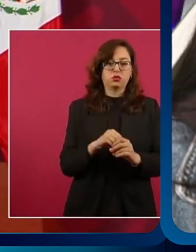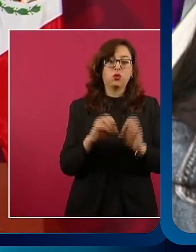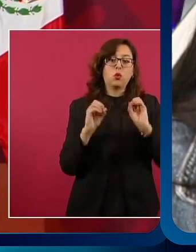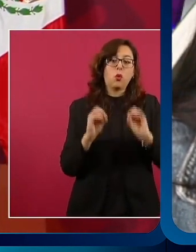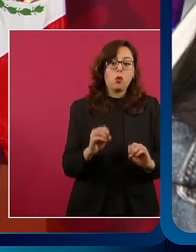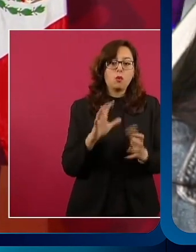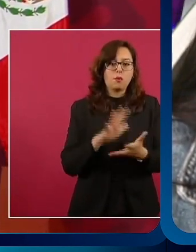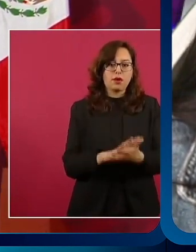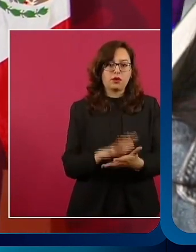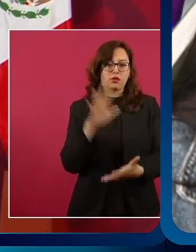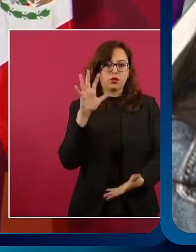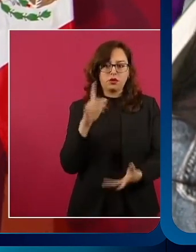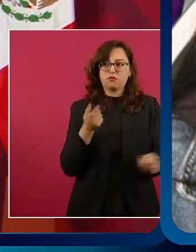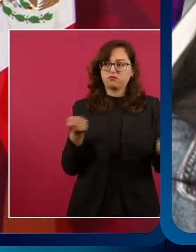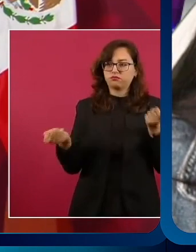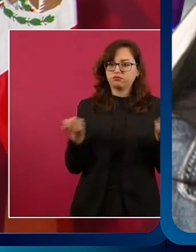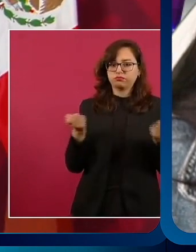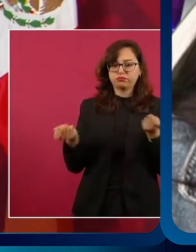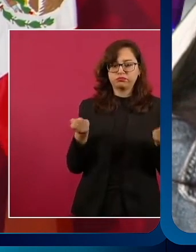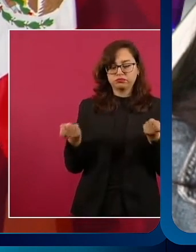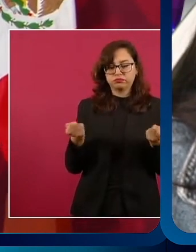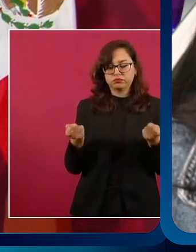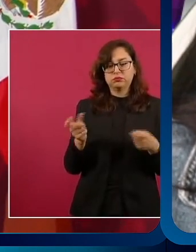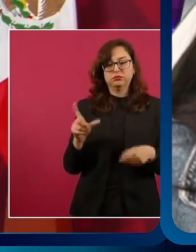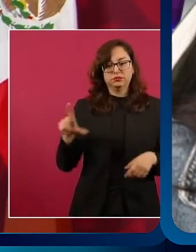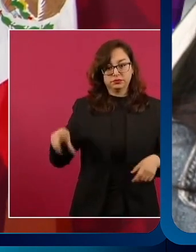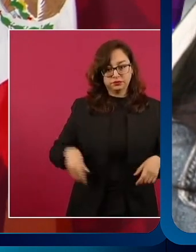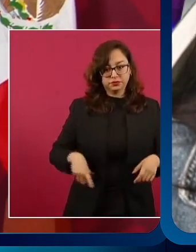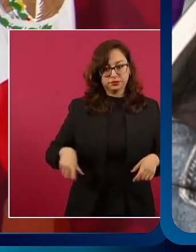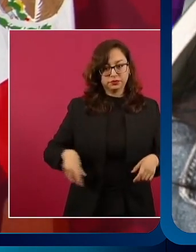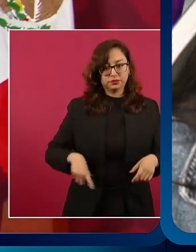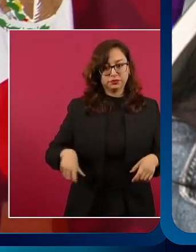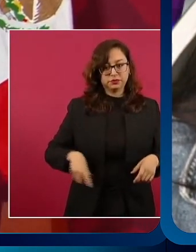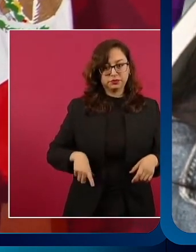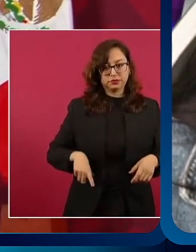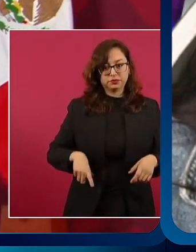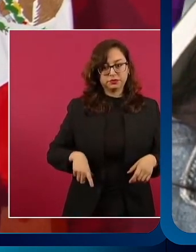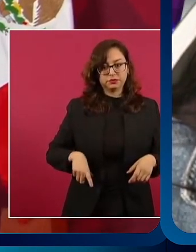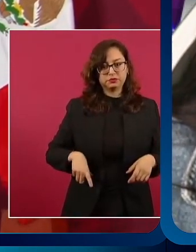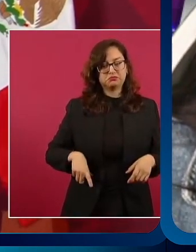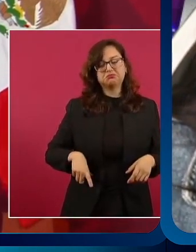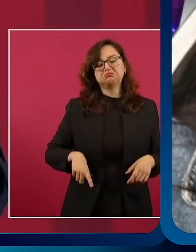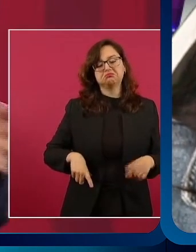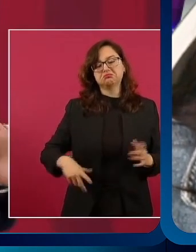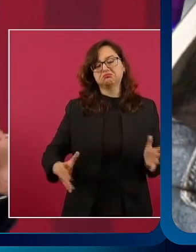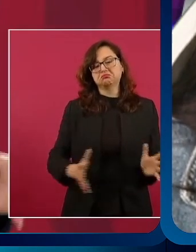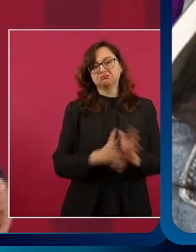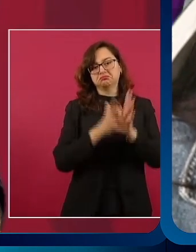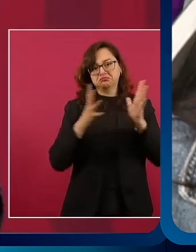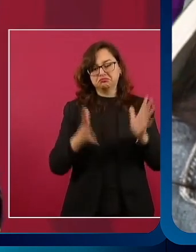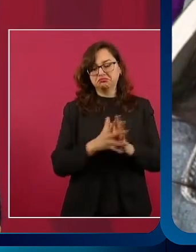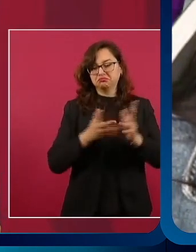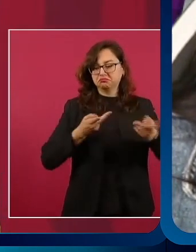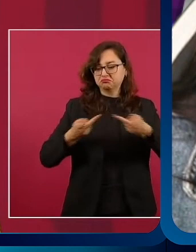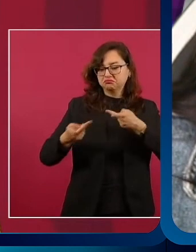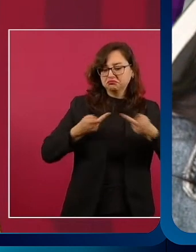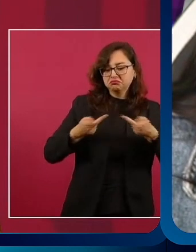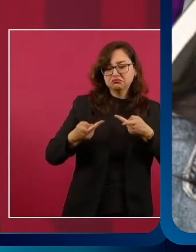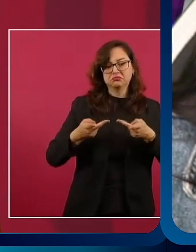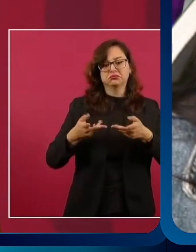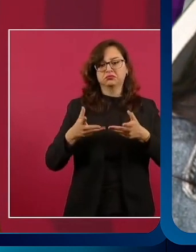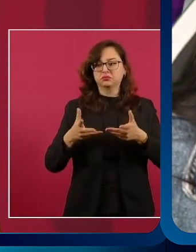que el Estado no participara en la planeación del desarrollo